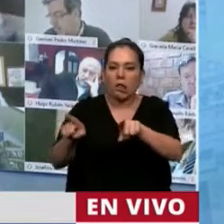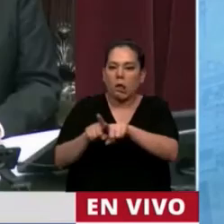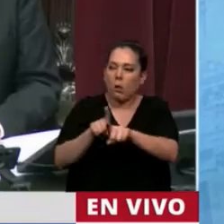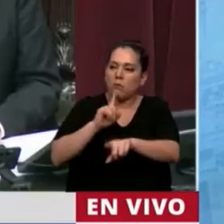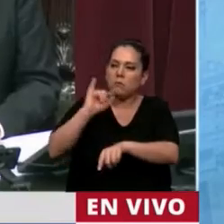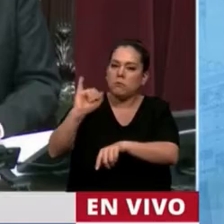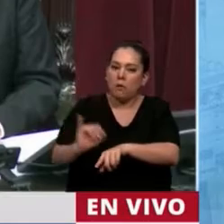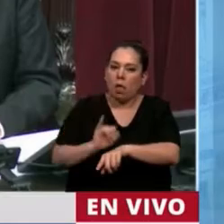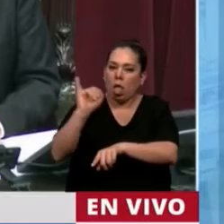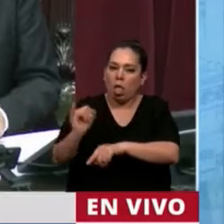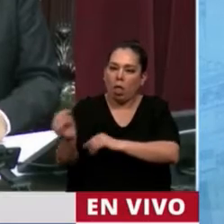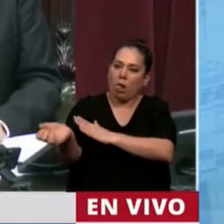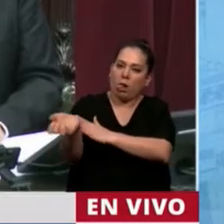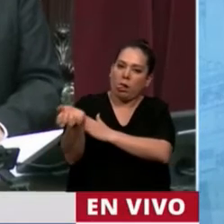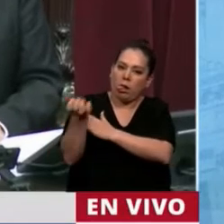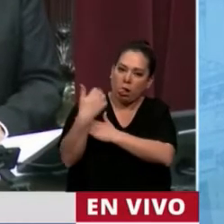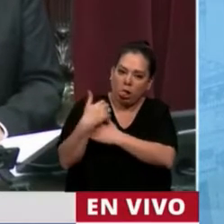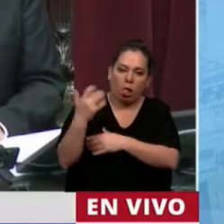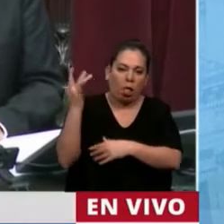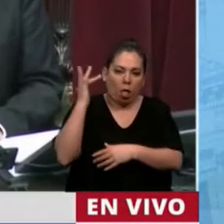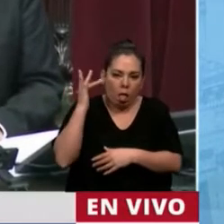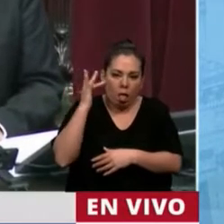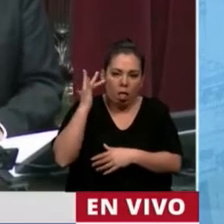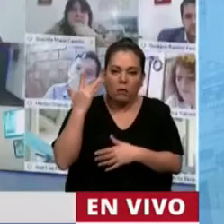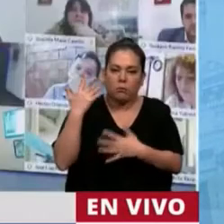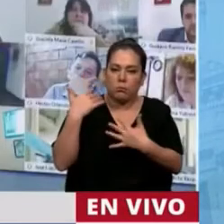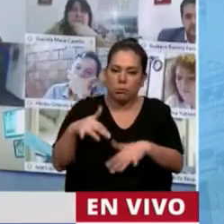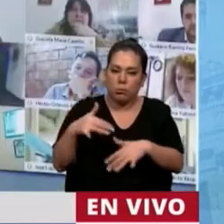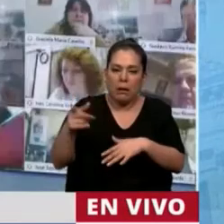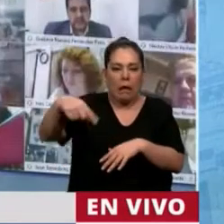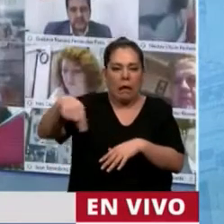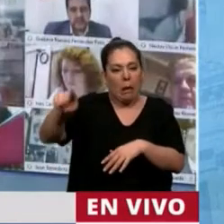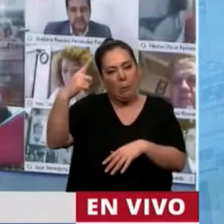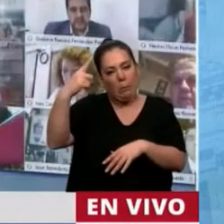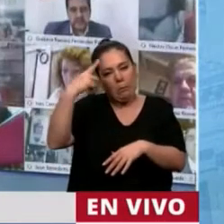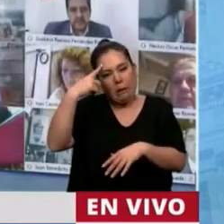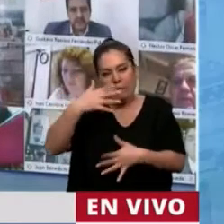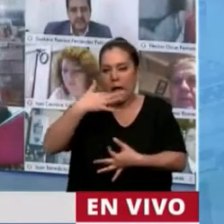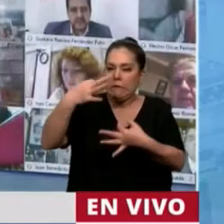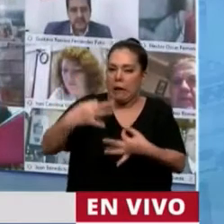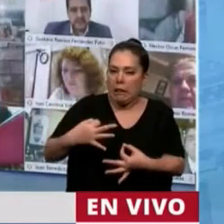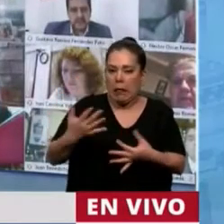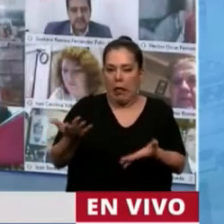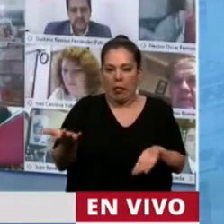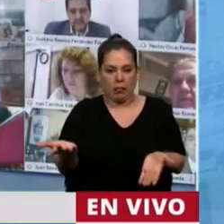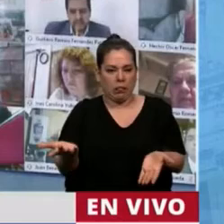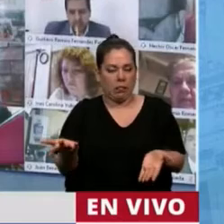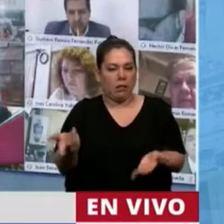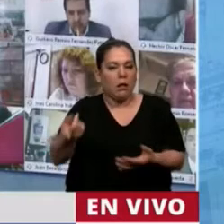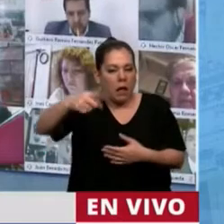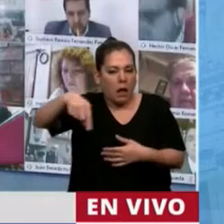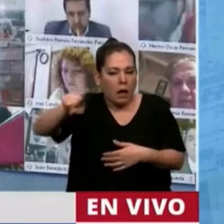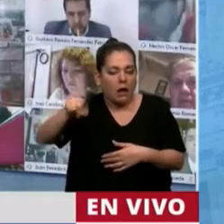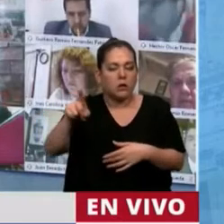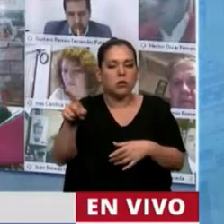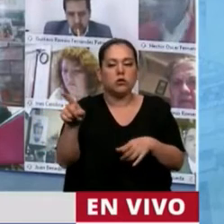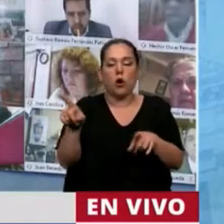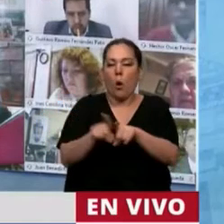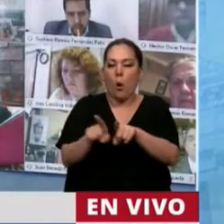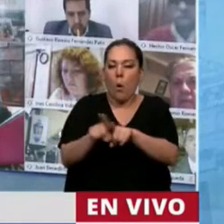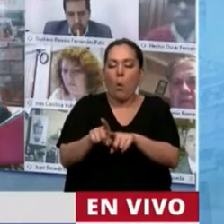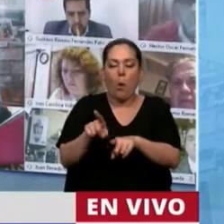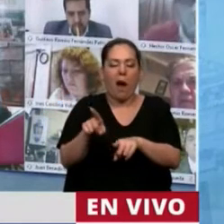y cautar embarcaciones que no tengan permiso y que estén ilegalmente depragando o